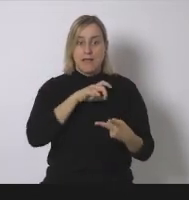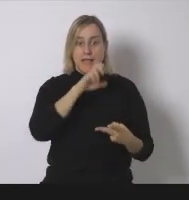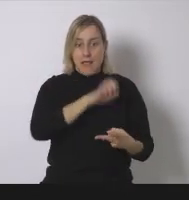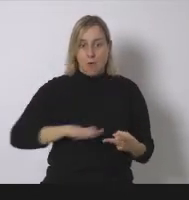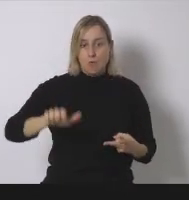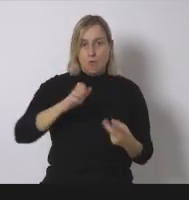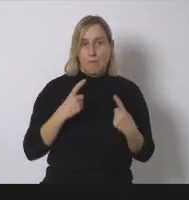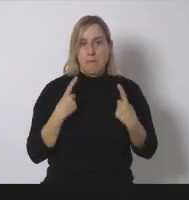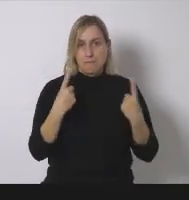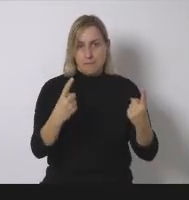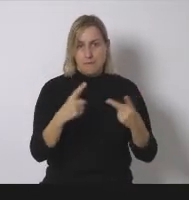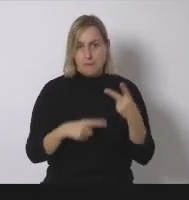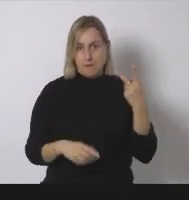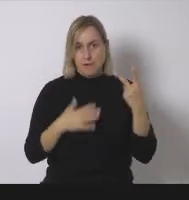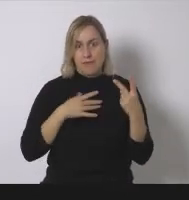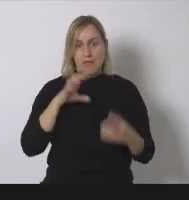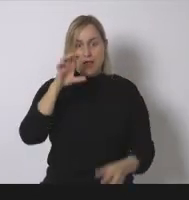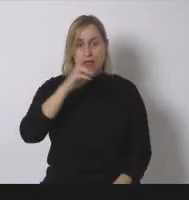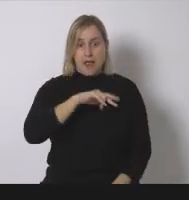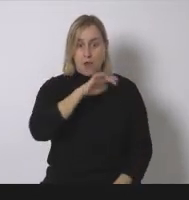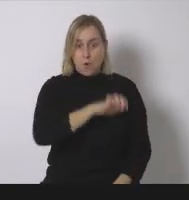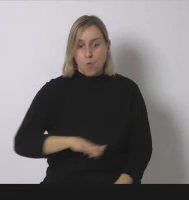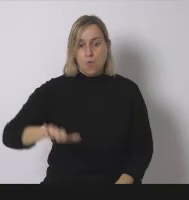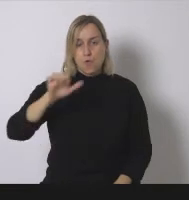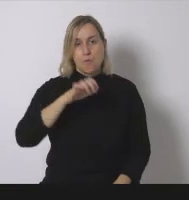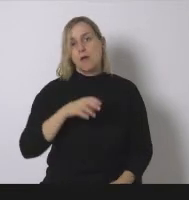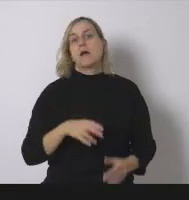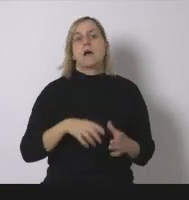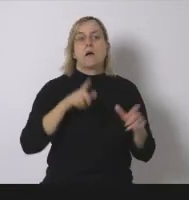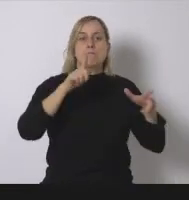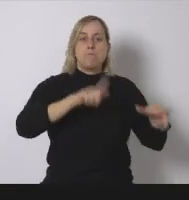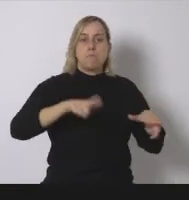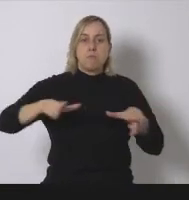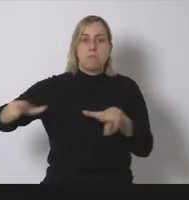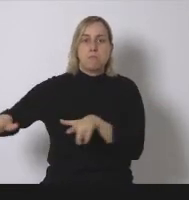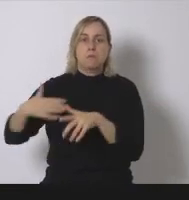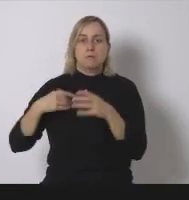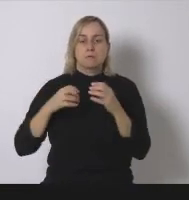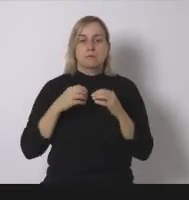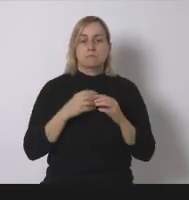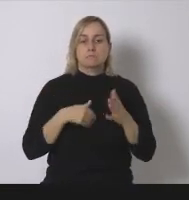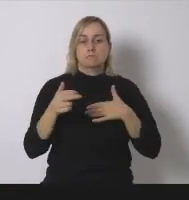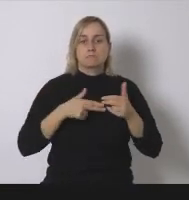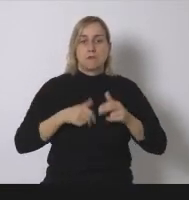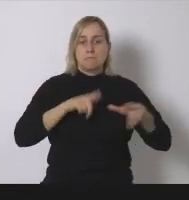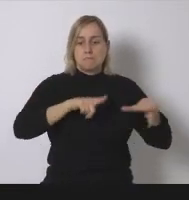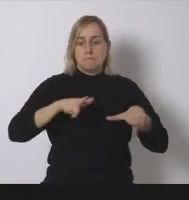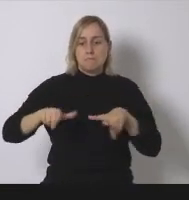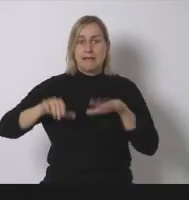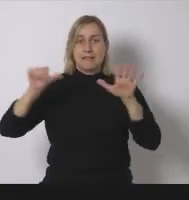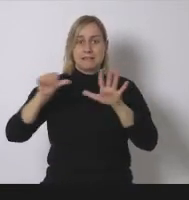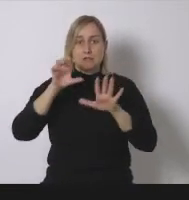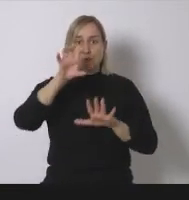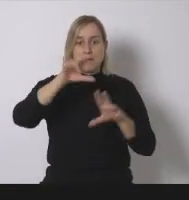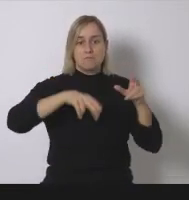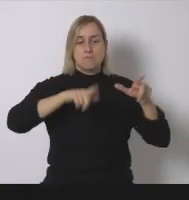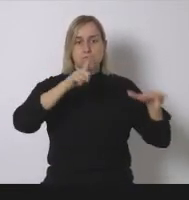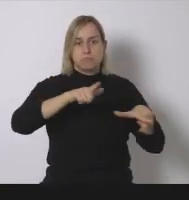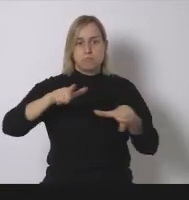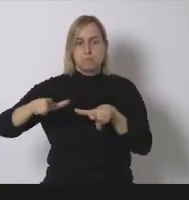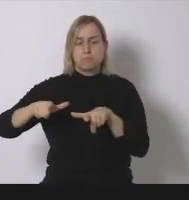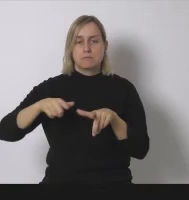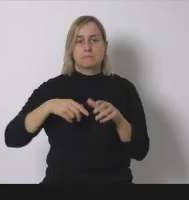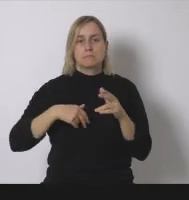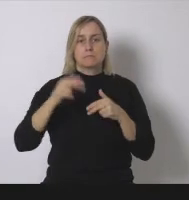plantas fotovoltaicas se construyeron y el sexto país donde más plantas fotovoltaicas se construyeron sin embargo es decir fue un año de récord